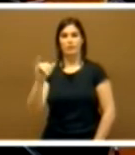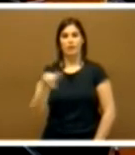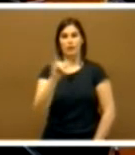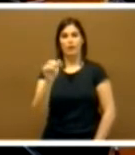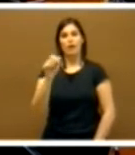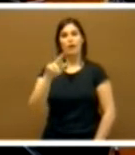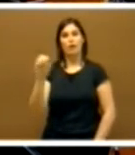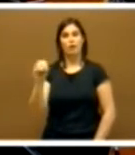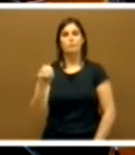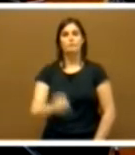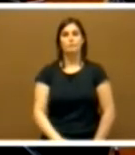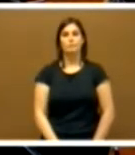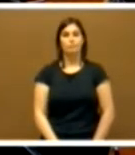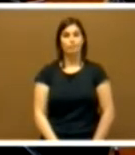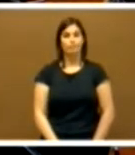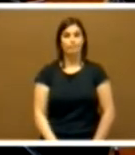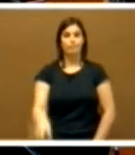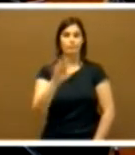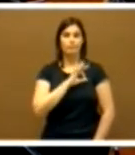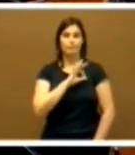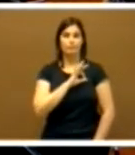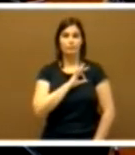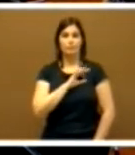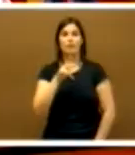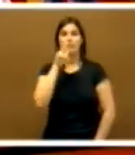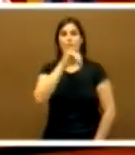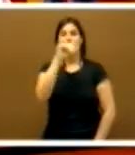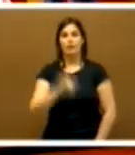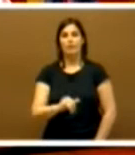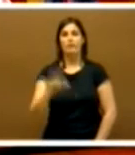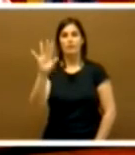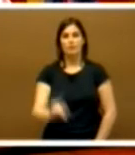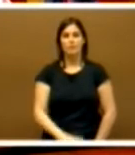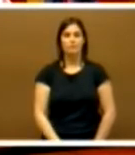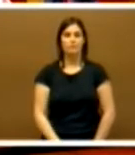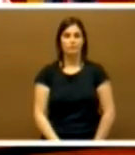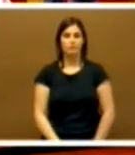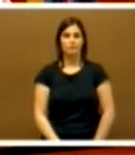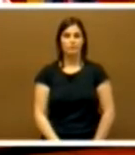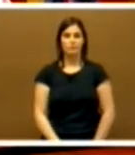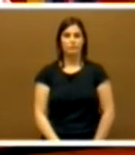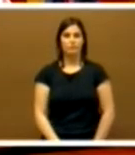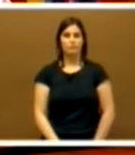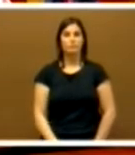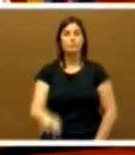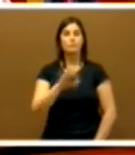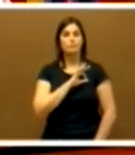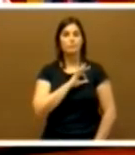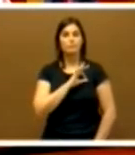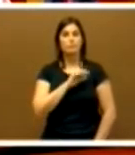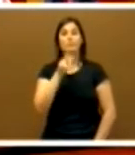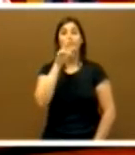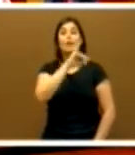Don Luis Alfonso Hernández Carrón Don Juan Manuel